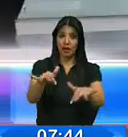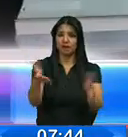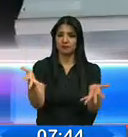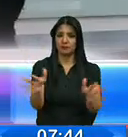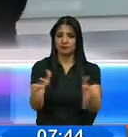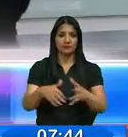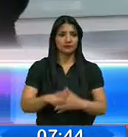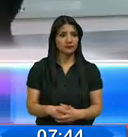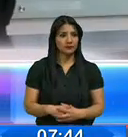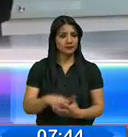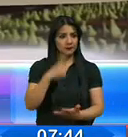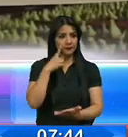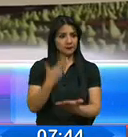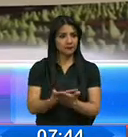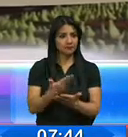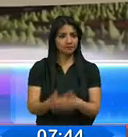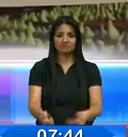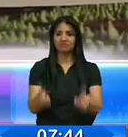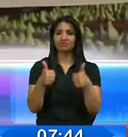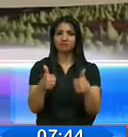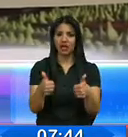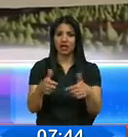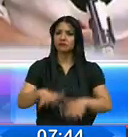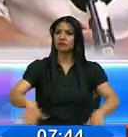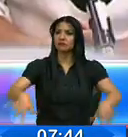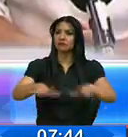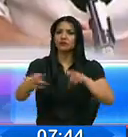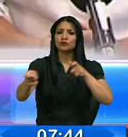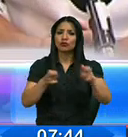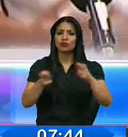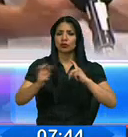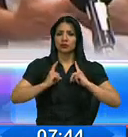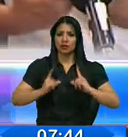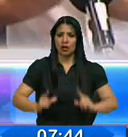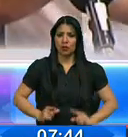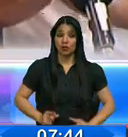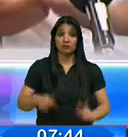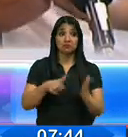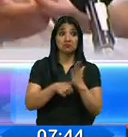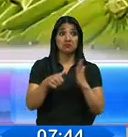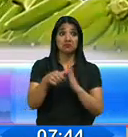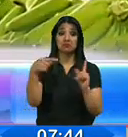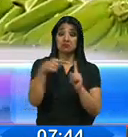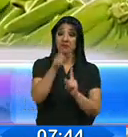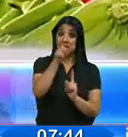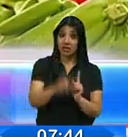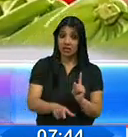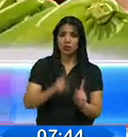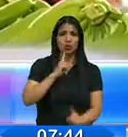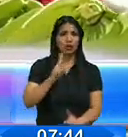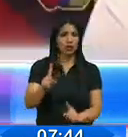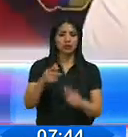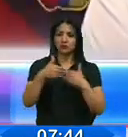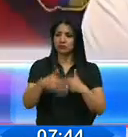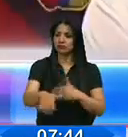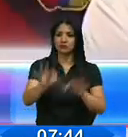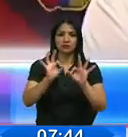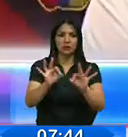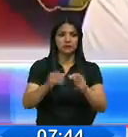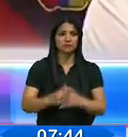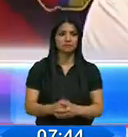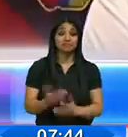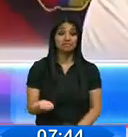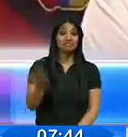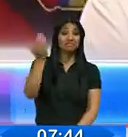evidencia la efectividad del anillo fitosanitario que según el Ministro Javier Lazo es un trabajo de largo aliento. Algún tiempo